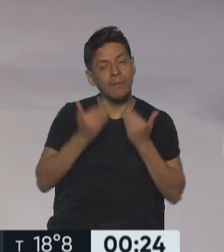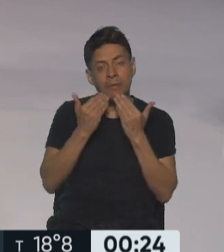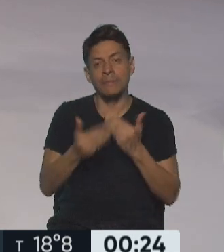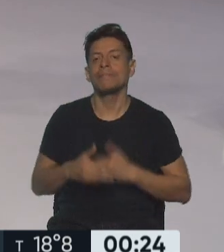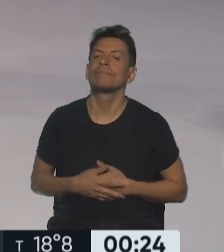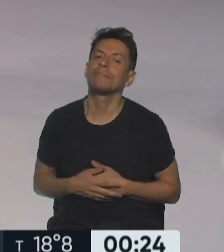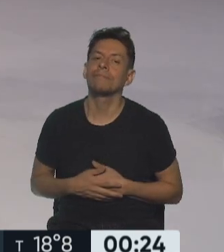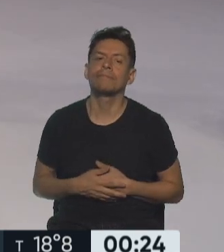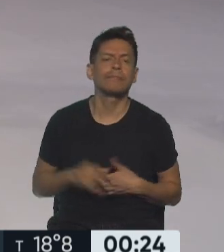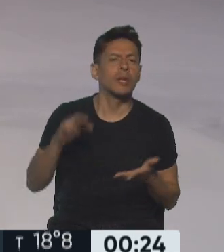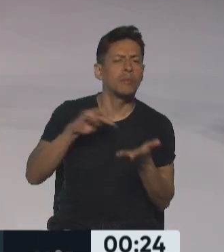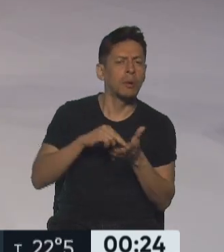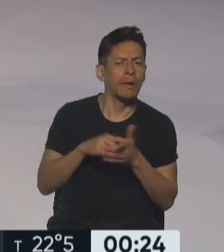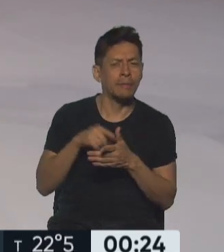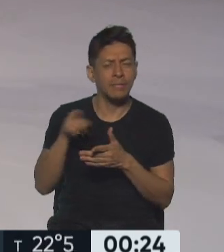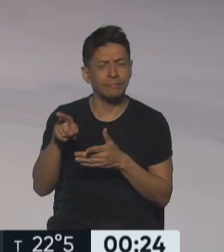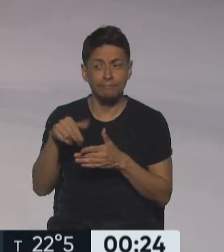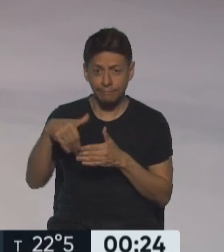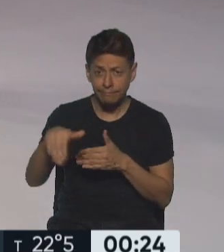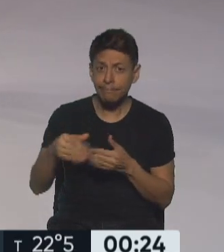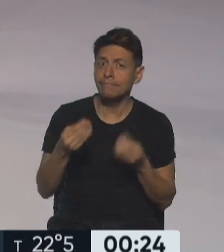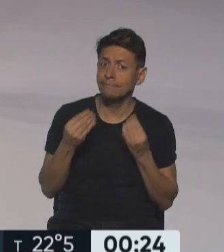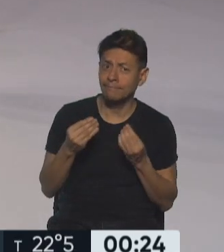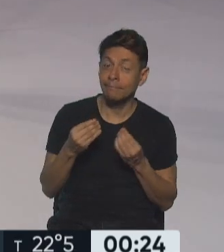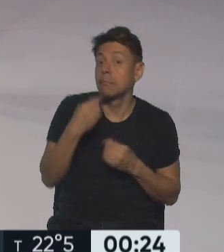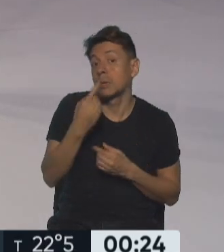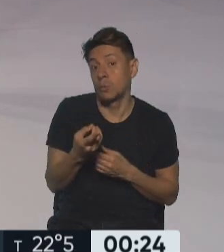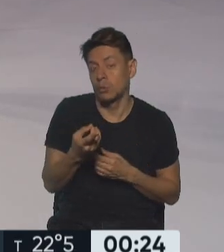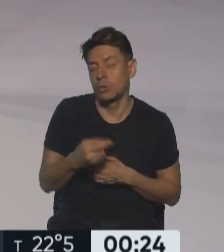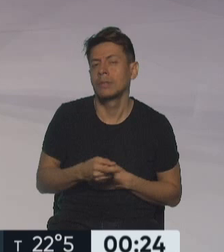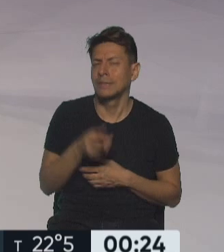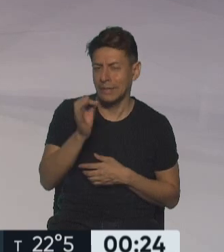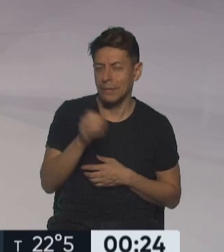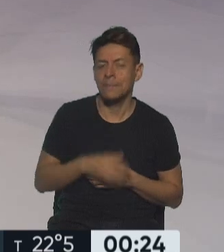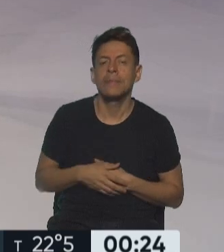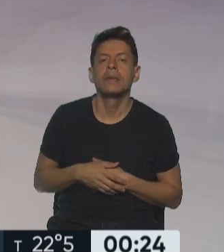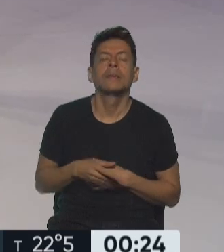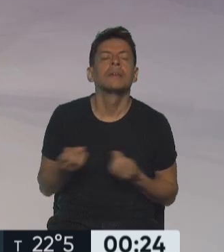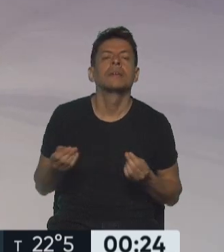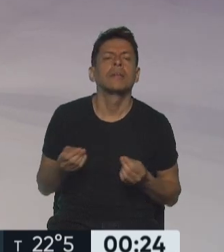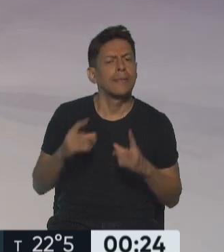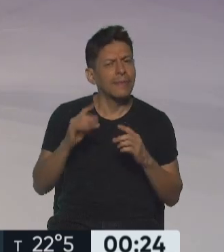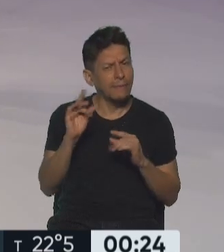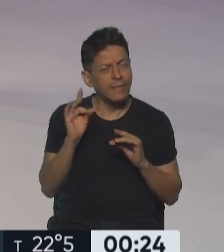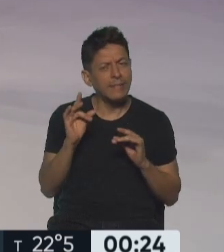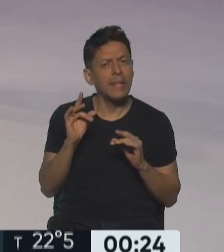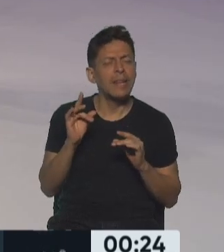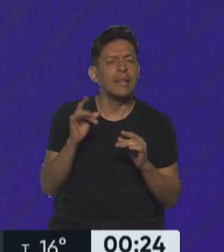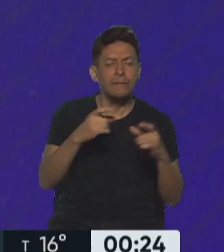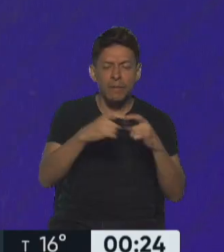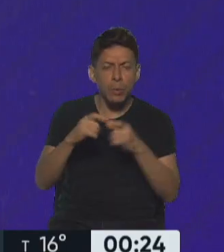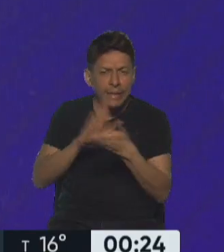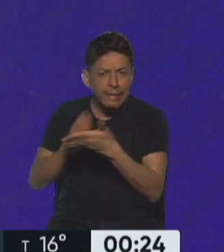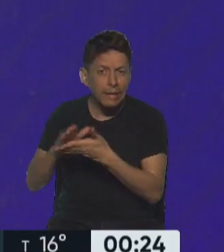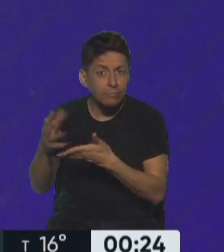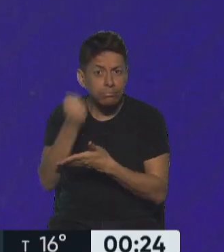¿Conflicto diplomático en Puerta? Esto me lo pregunto así, ahora ya van a ver por qué. Qué difícil que es conseguir algunas figuritas, ¿no? ¿La de Messi es fácil o no? No, no